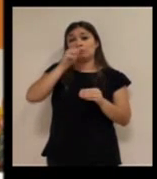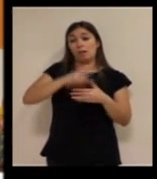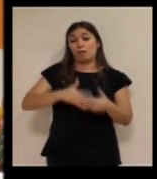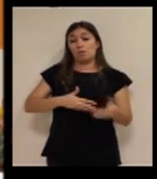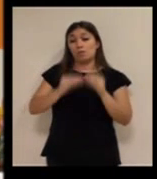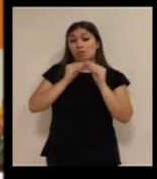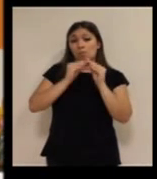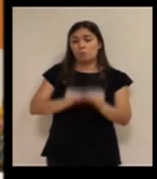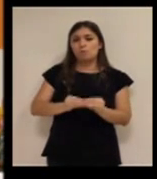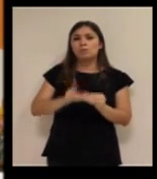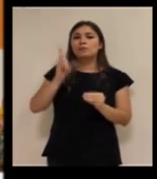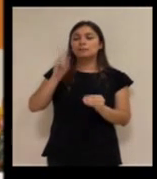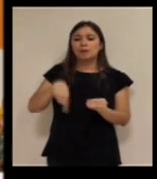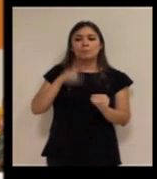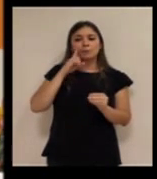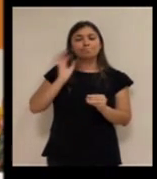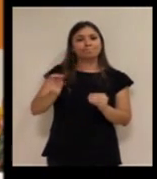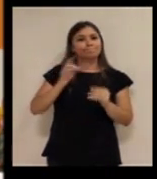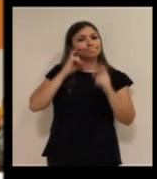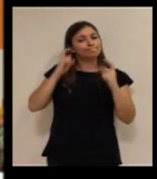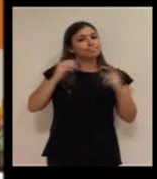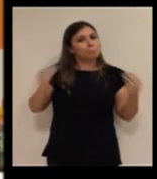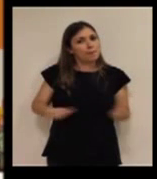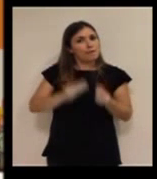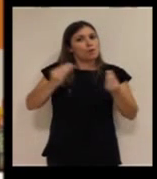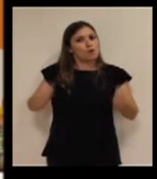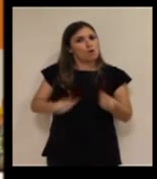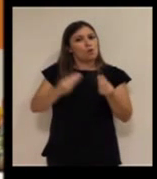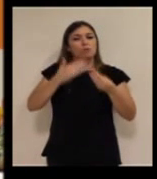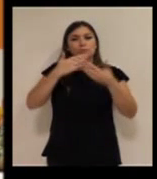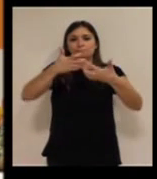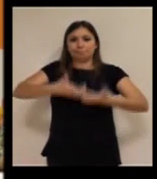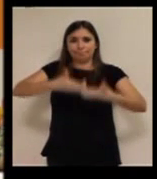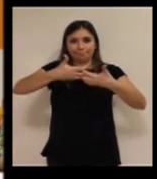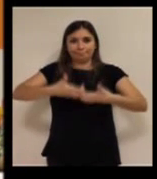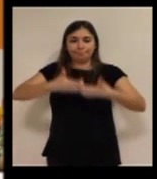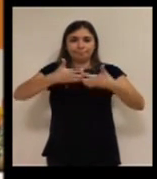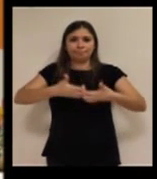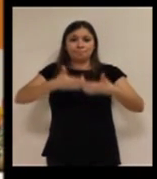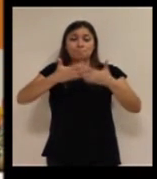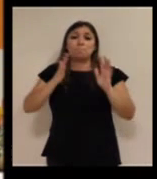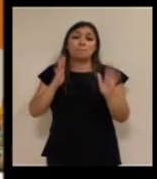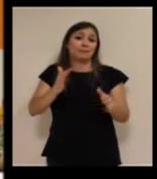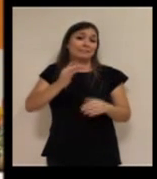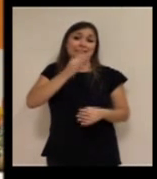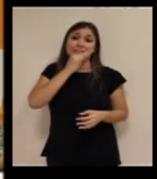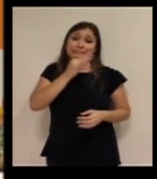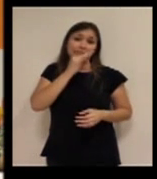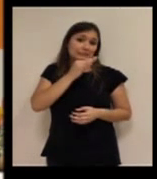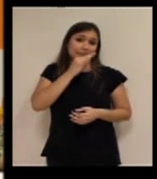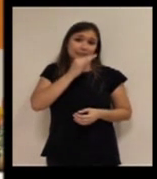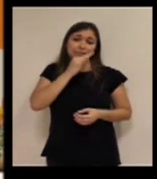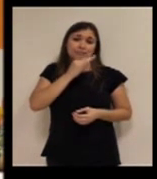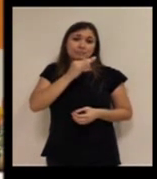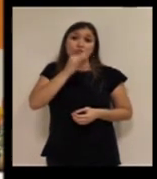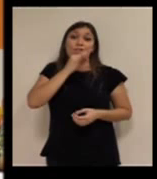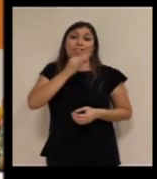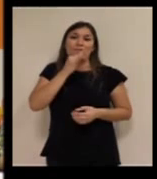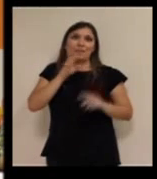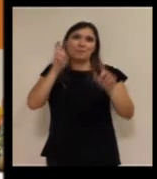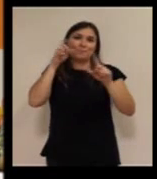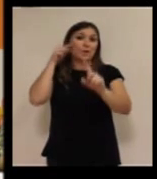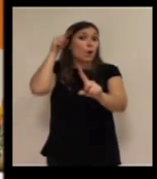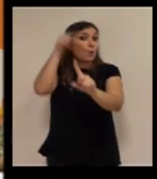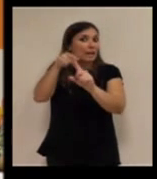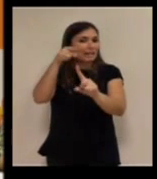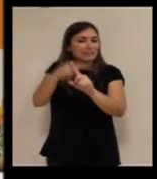se han preocupado en ir mejorando el equipamiento, pero tenemos todavía metas